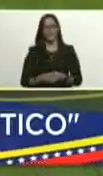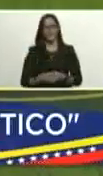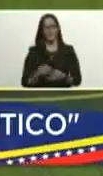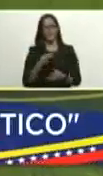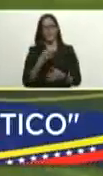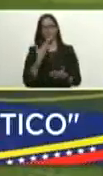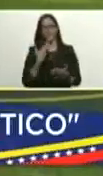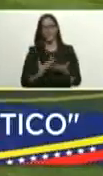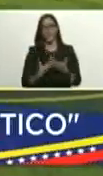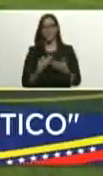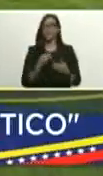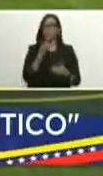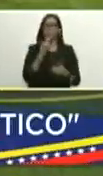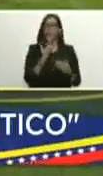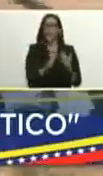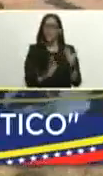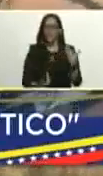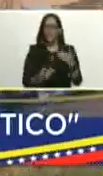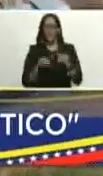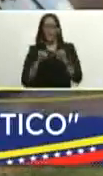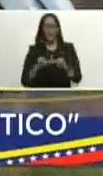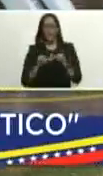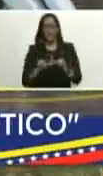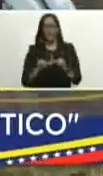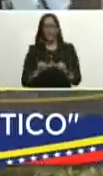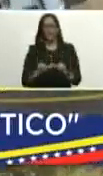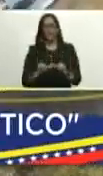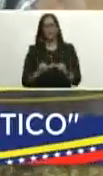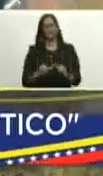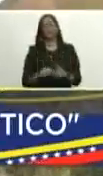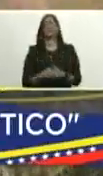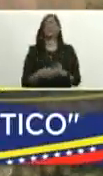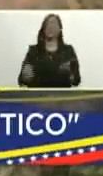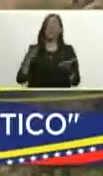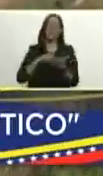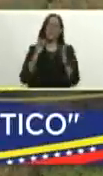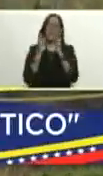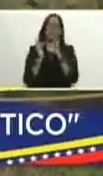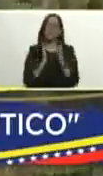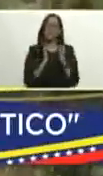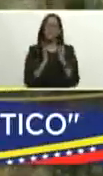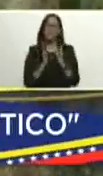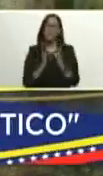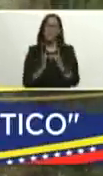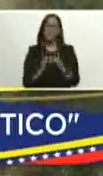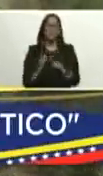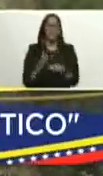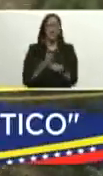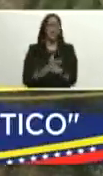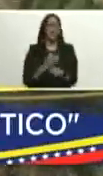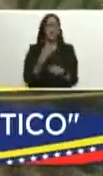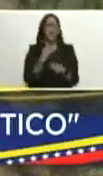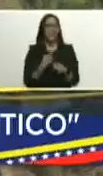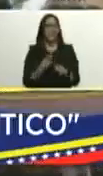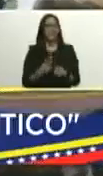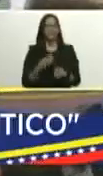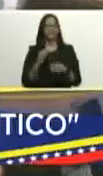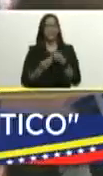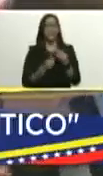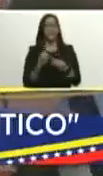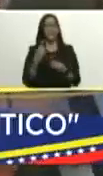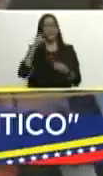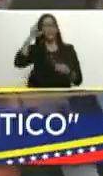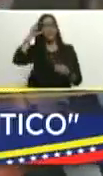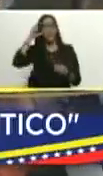correcto gracias Pedro bueno presidente así mismo bueno le devuelvo al pase sino antes de decirle que hace unos días